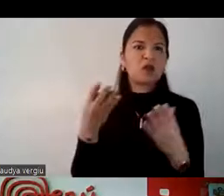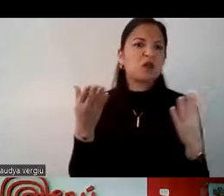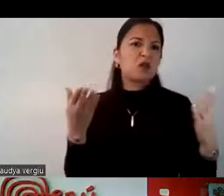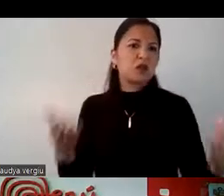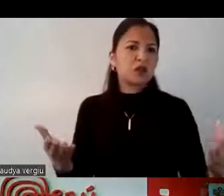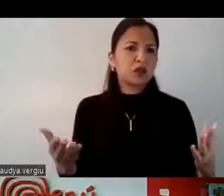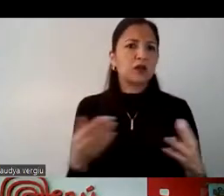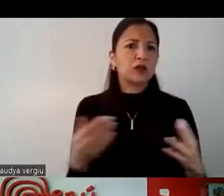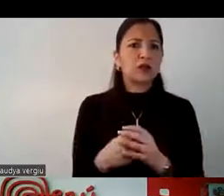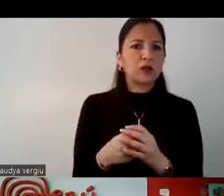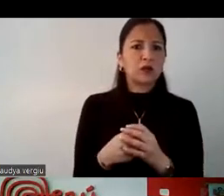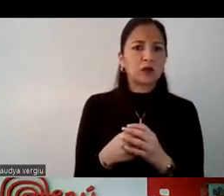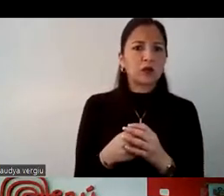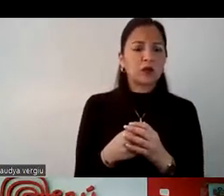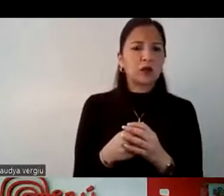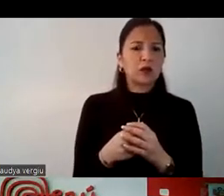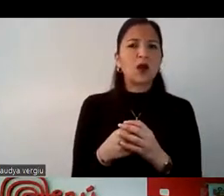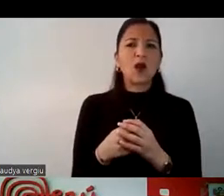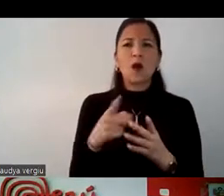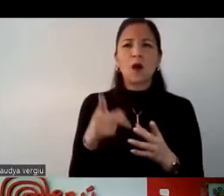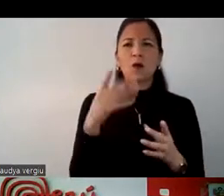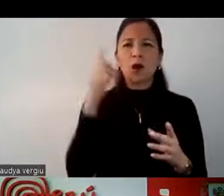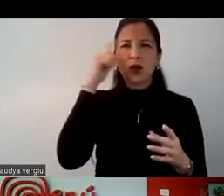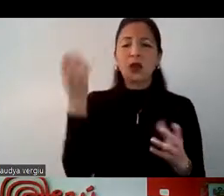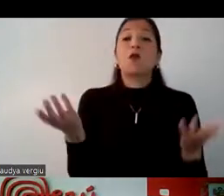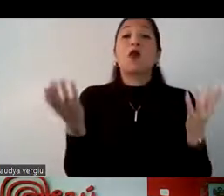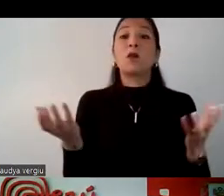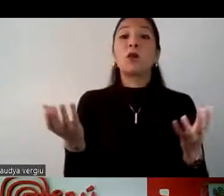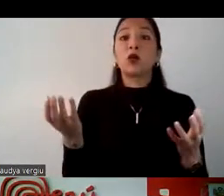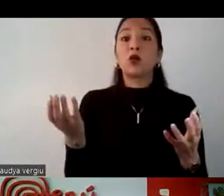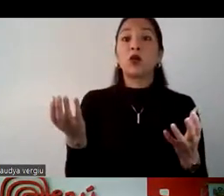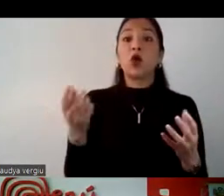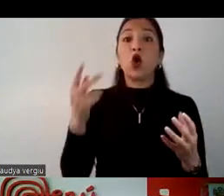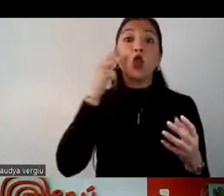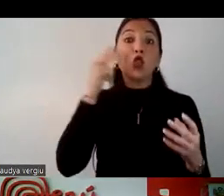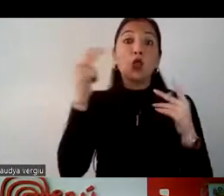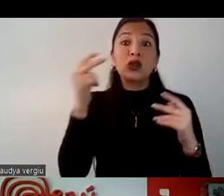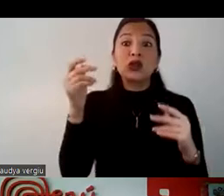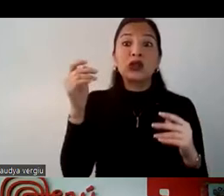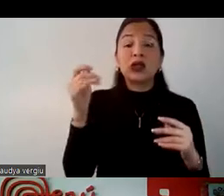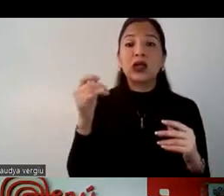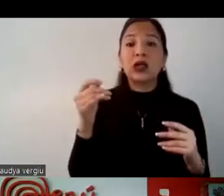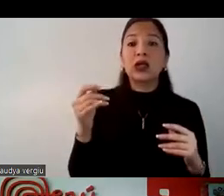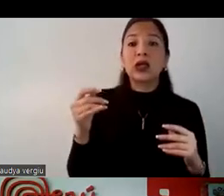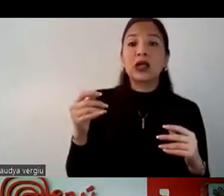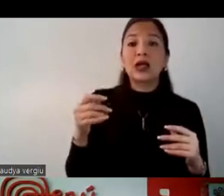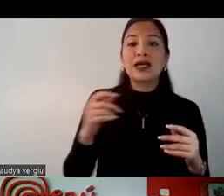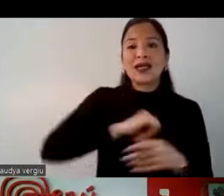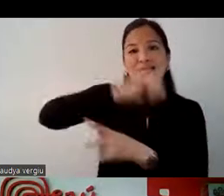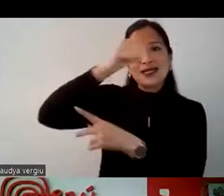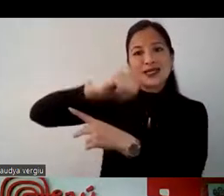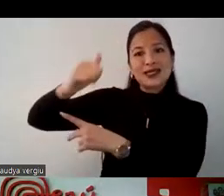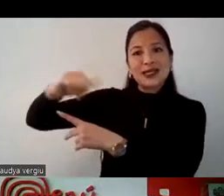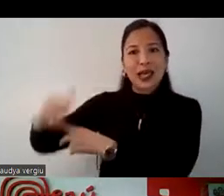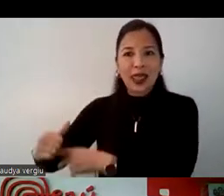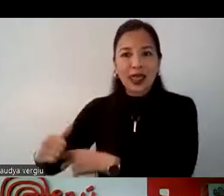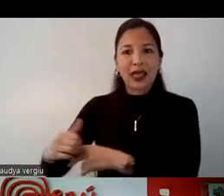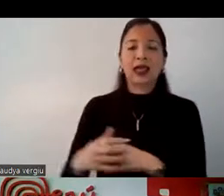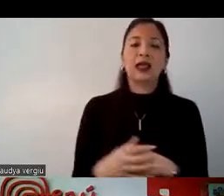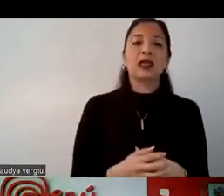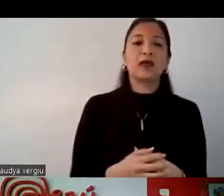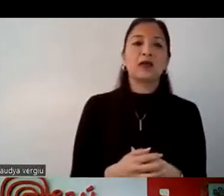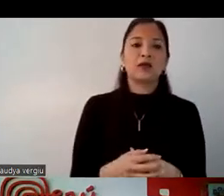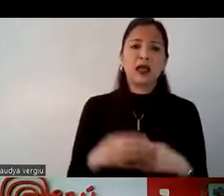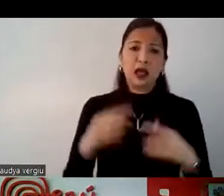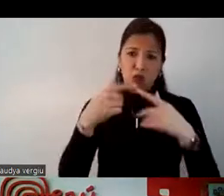Características del turista de la sierra, ¿ok? Aquí en Ecuador tenemos muy marcados las diferencias entre un turista que vive en la